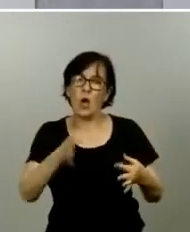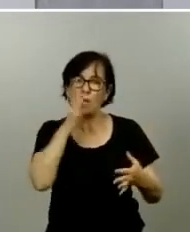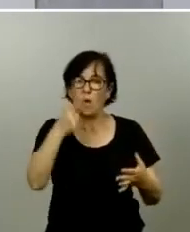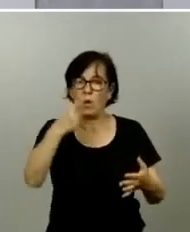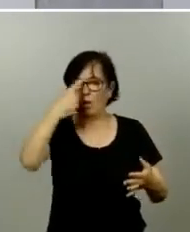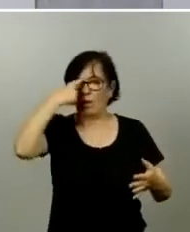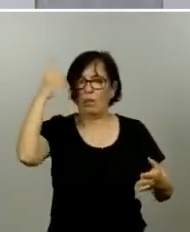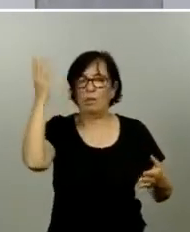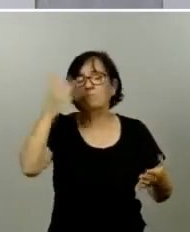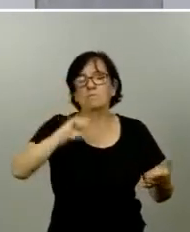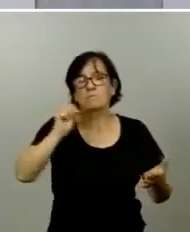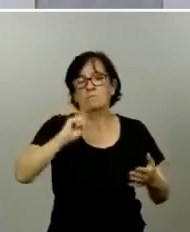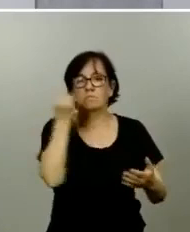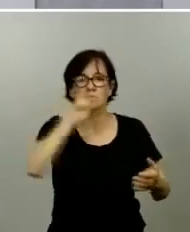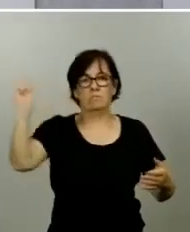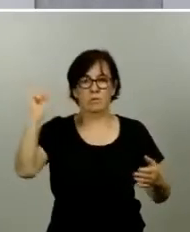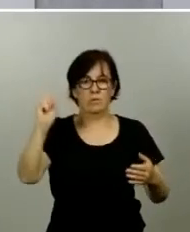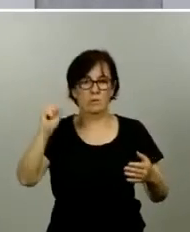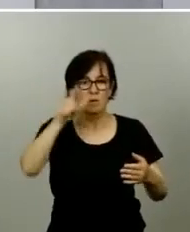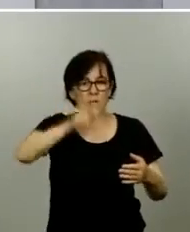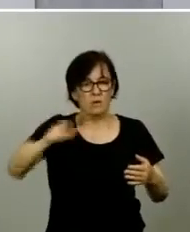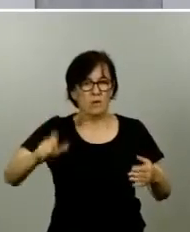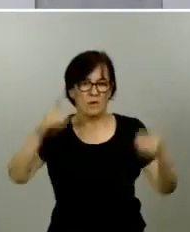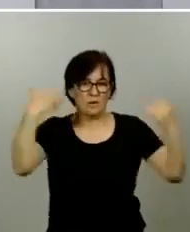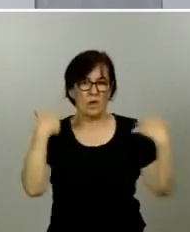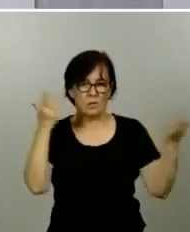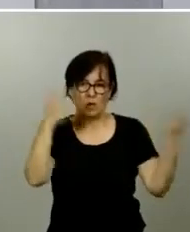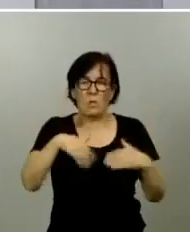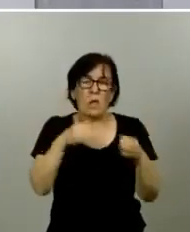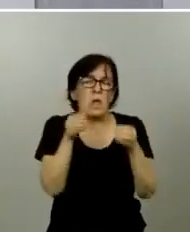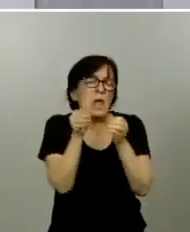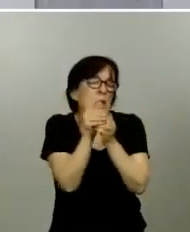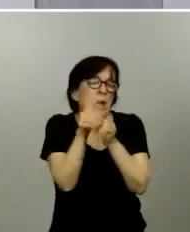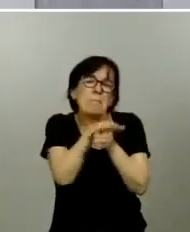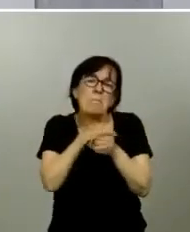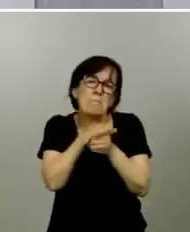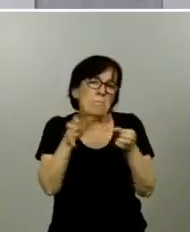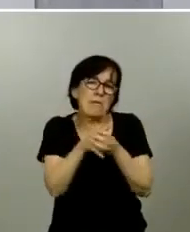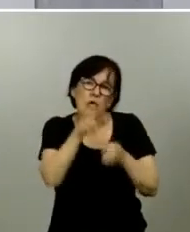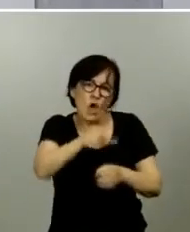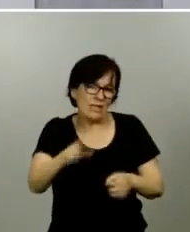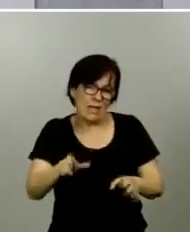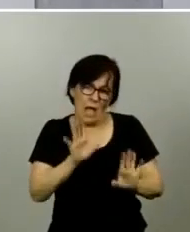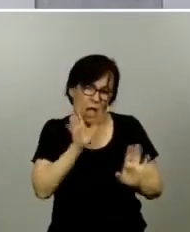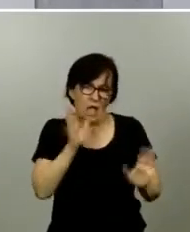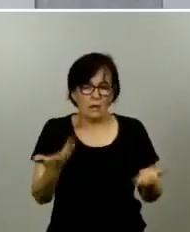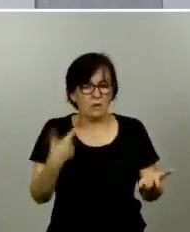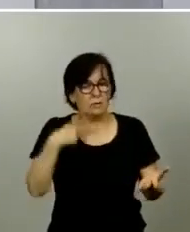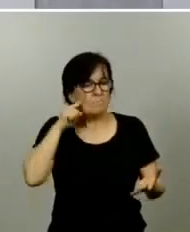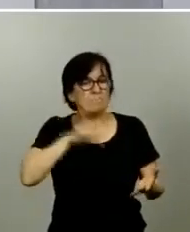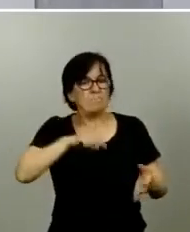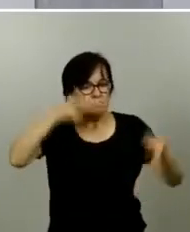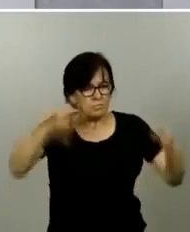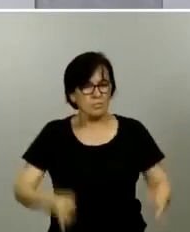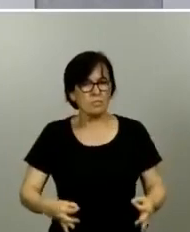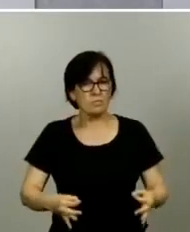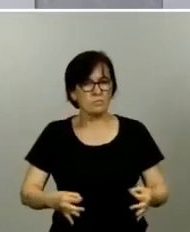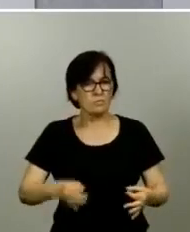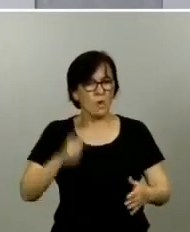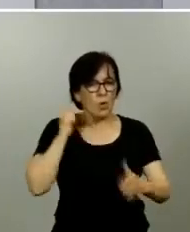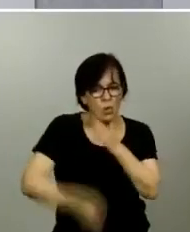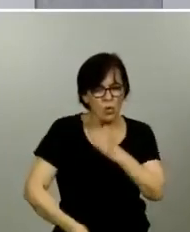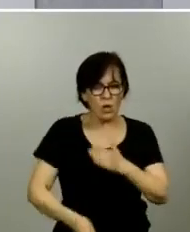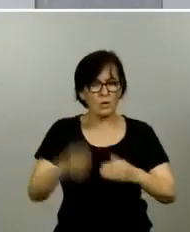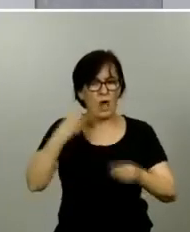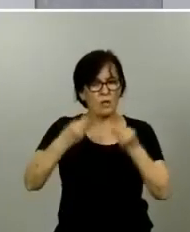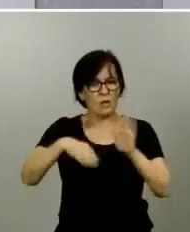el incibismo de una muy muy muy inmensa minoría y por tanto ahí hay que actuar a mi juicio con contundencia denunciándolo y tomando las medidas que hay que